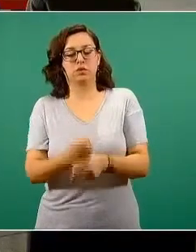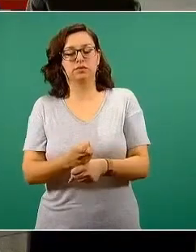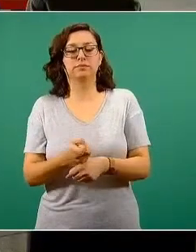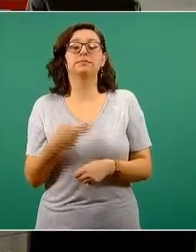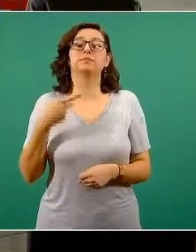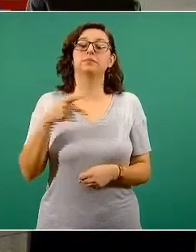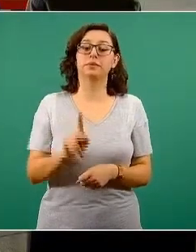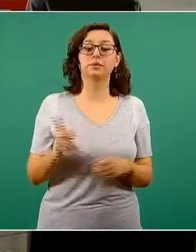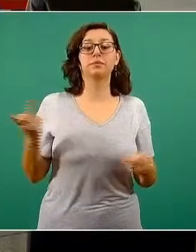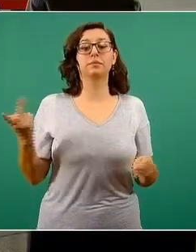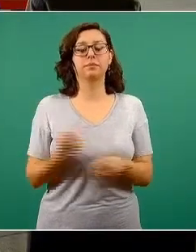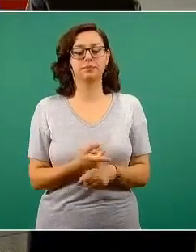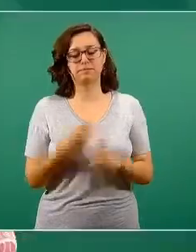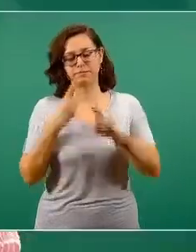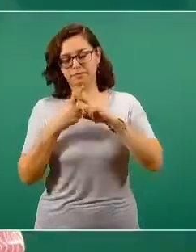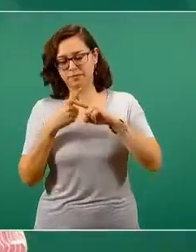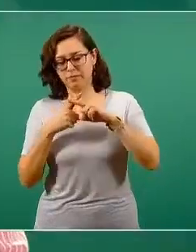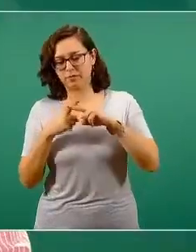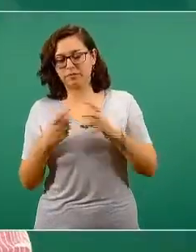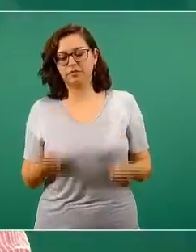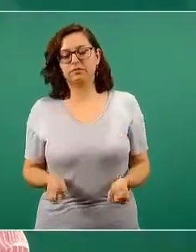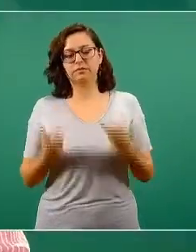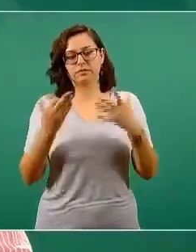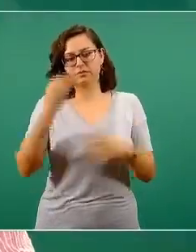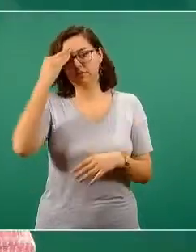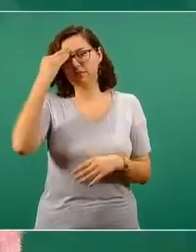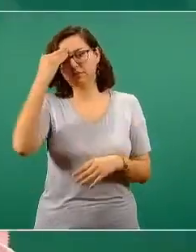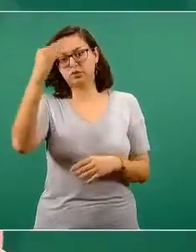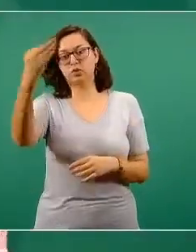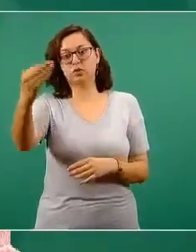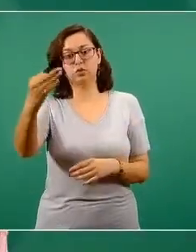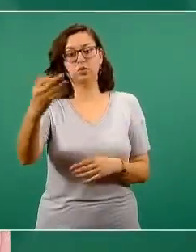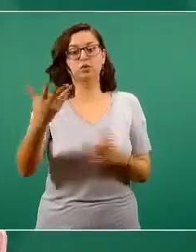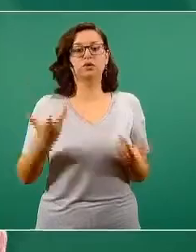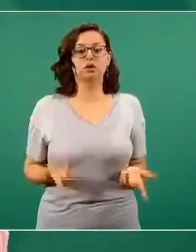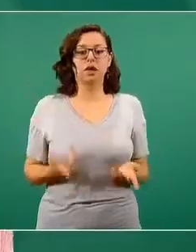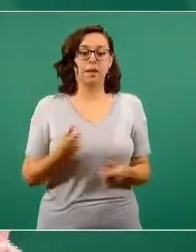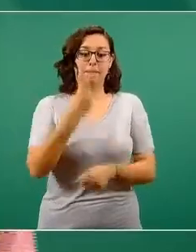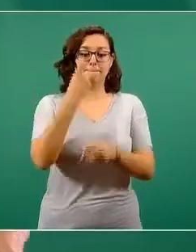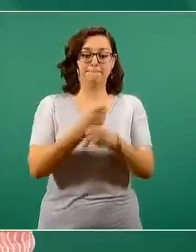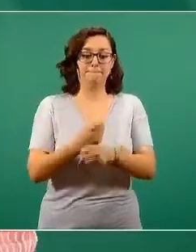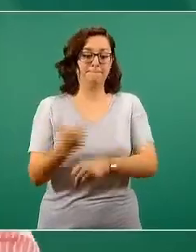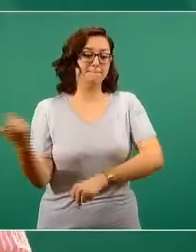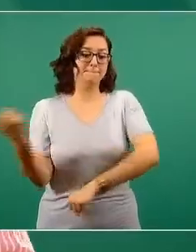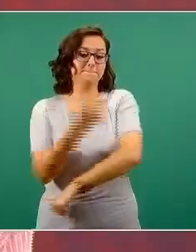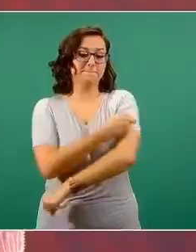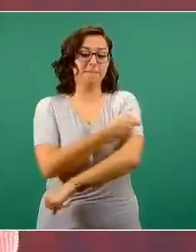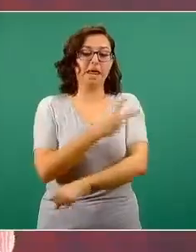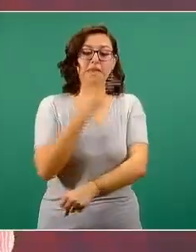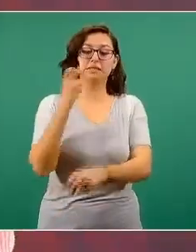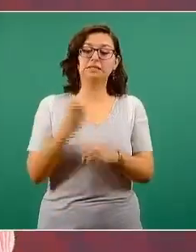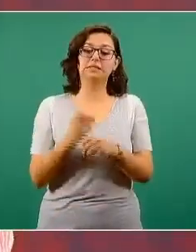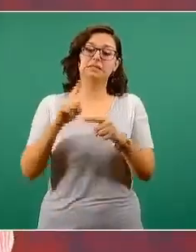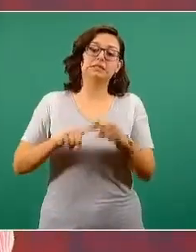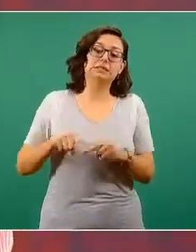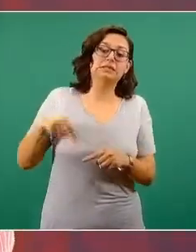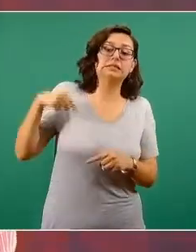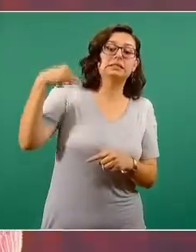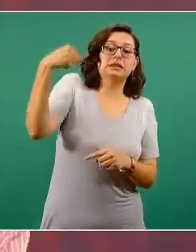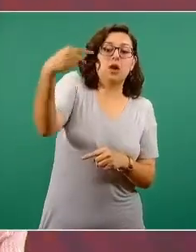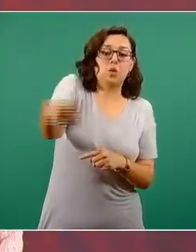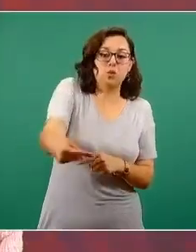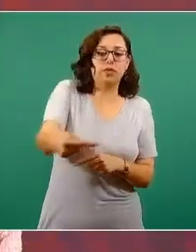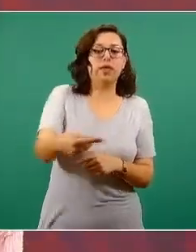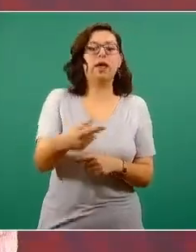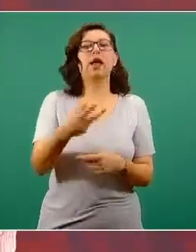implicaban el tiempo idóneo el tiempo recomendado de separación entre la primera y la segunda dosis y se